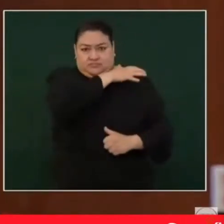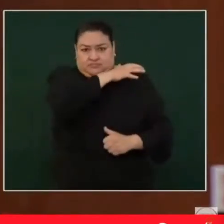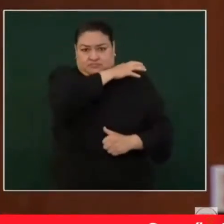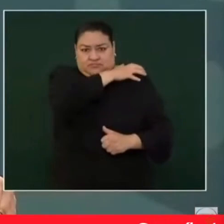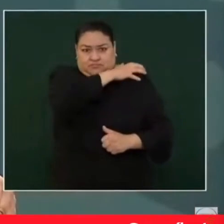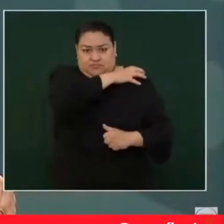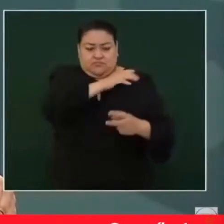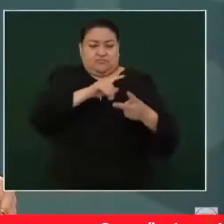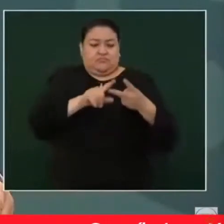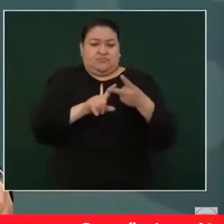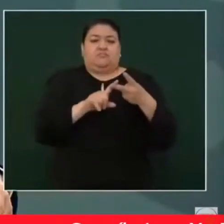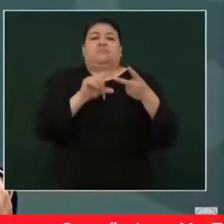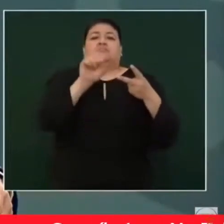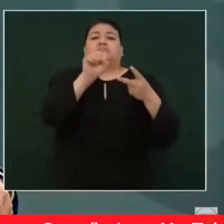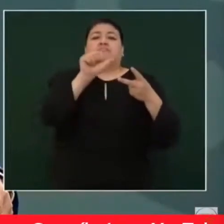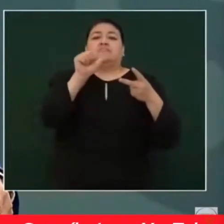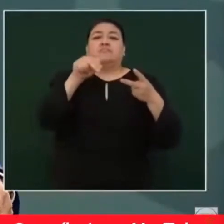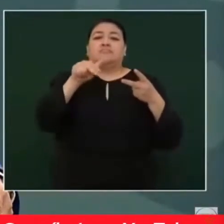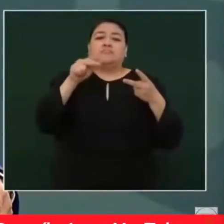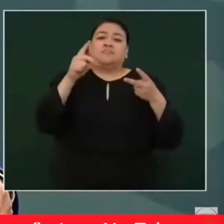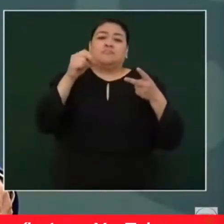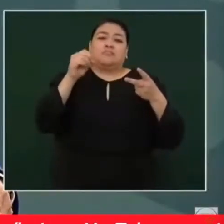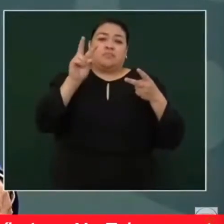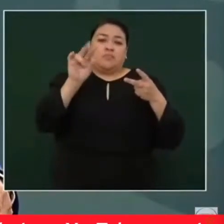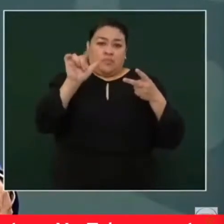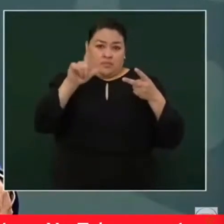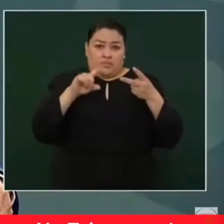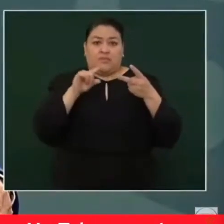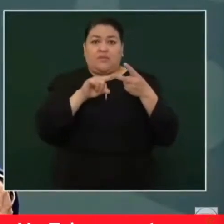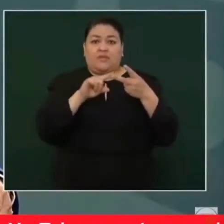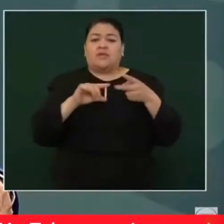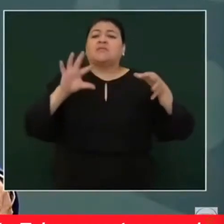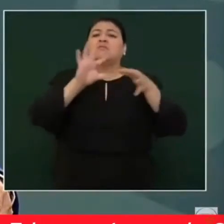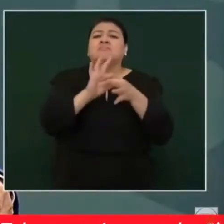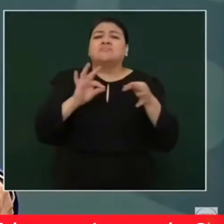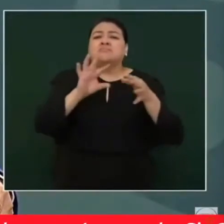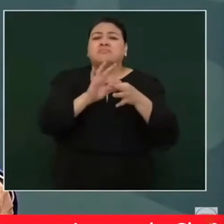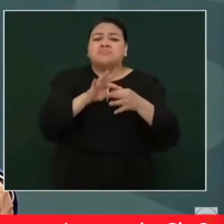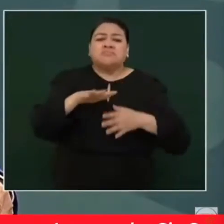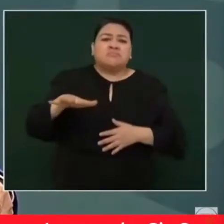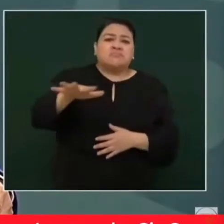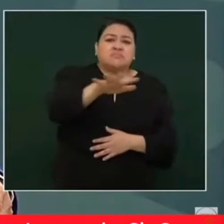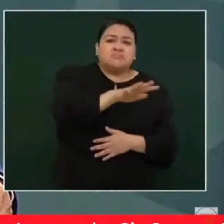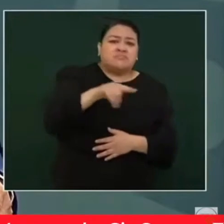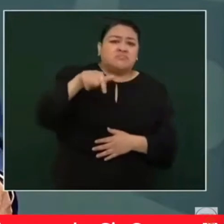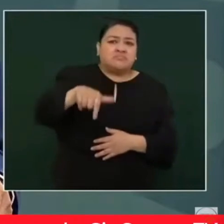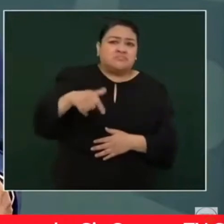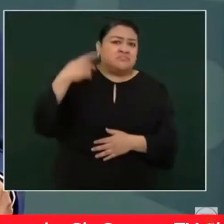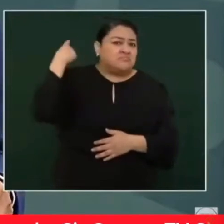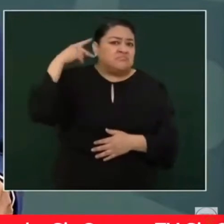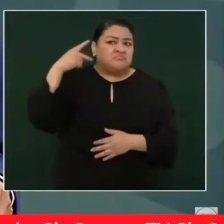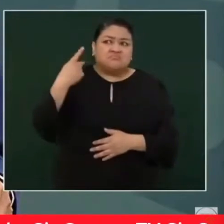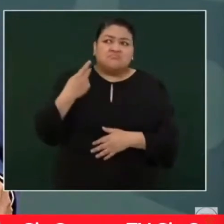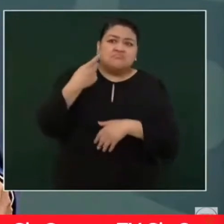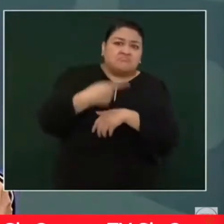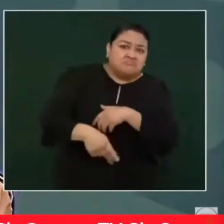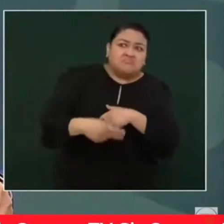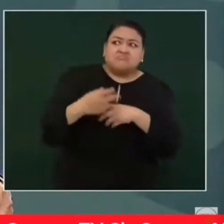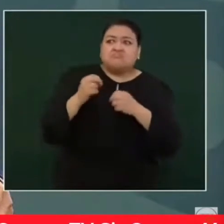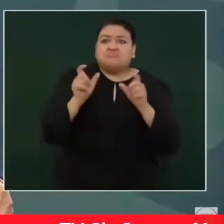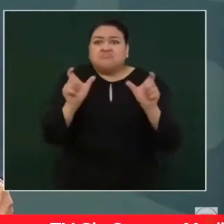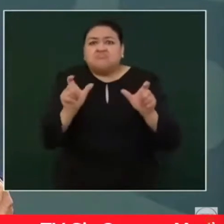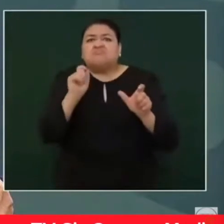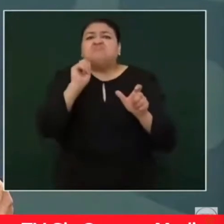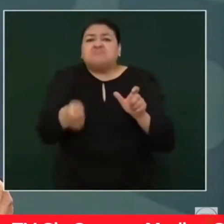el general Sandoval, va a informar sobre la situación de seguridad. Y